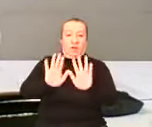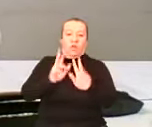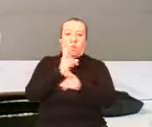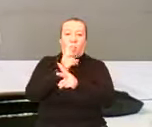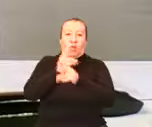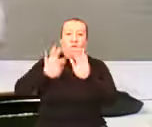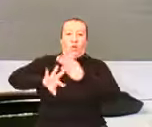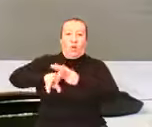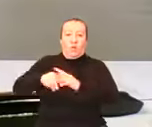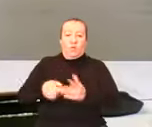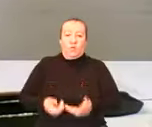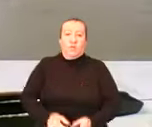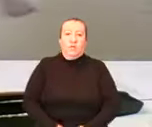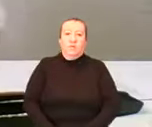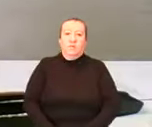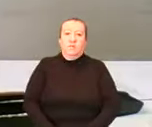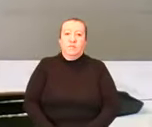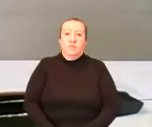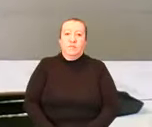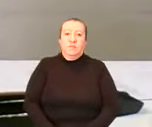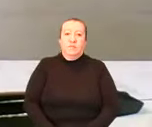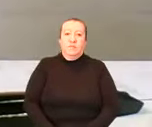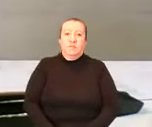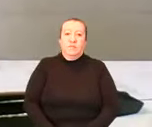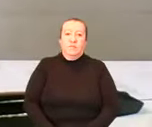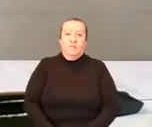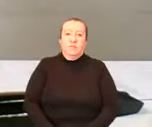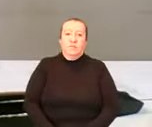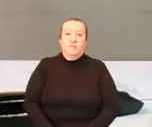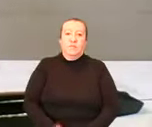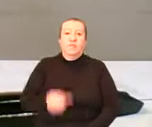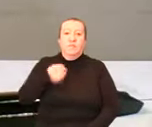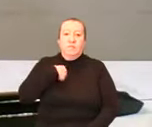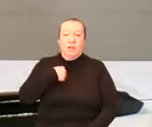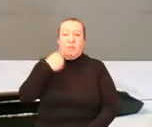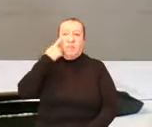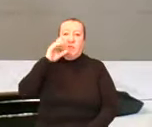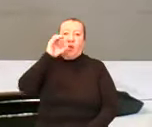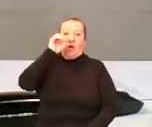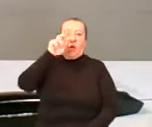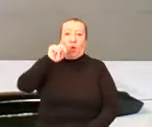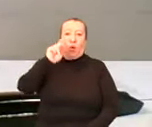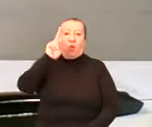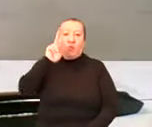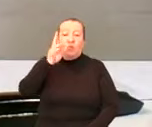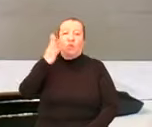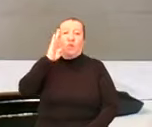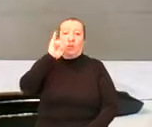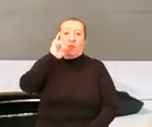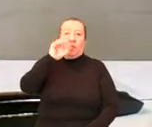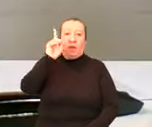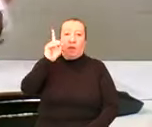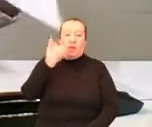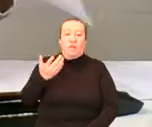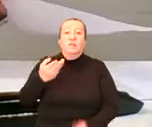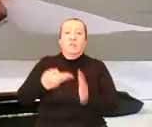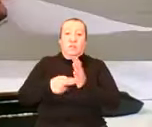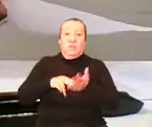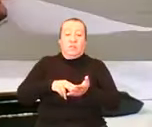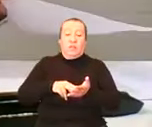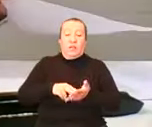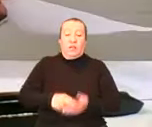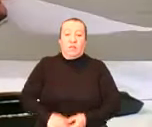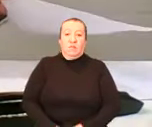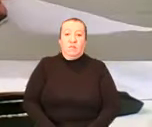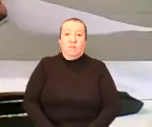Pero yo tampoco es que, es que para mí es un gran referencia el PNUD, la ONU, el BI. Pero además no es verdad. No es verdad que ha